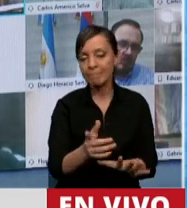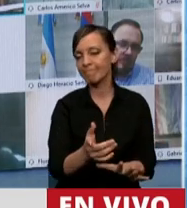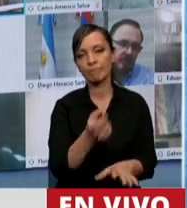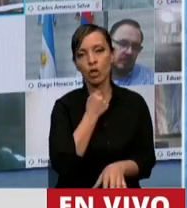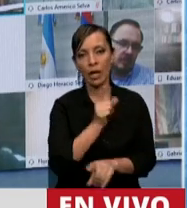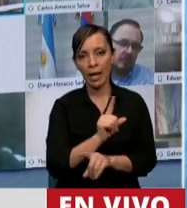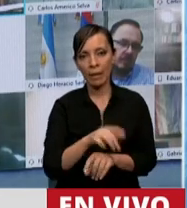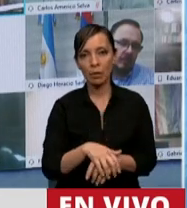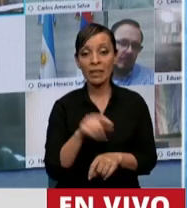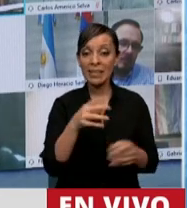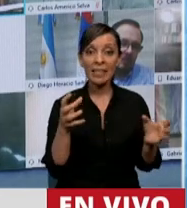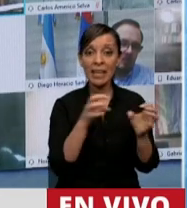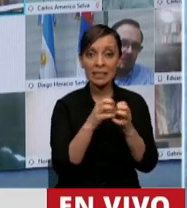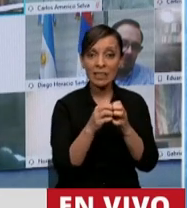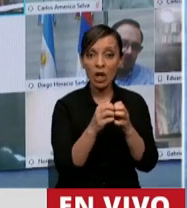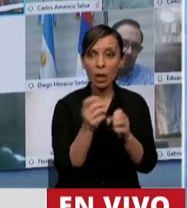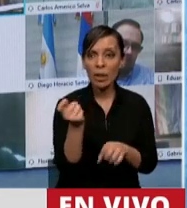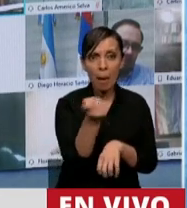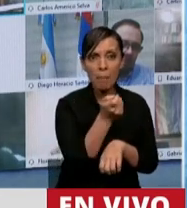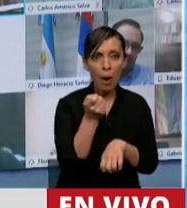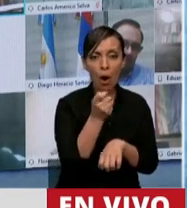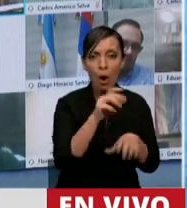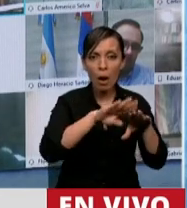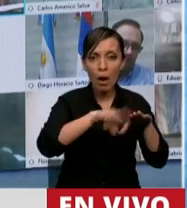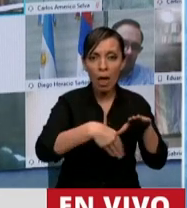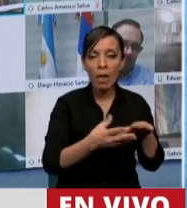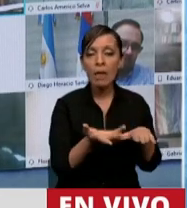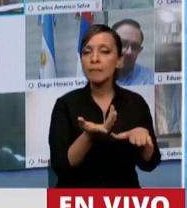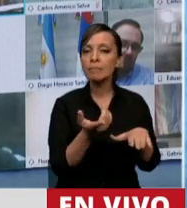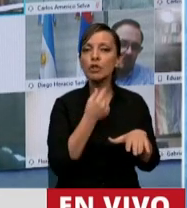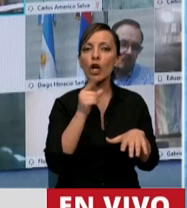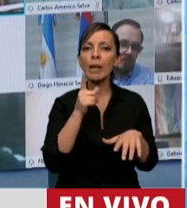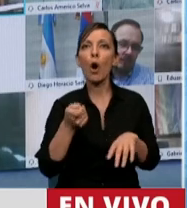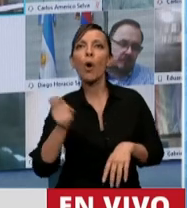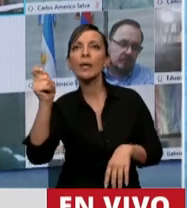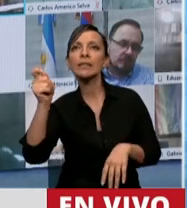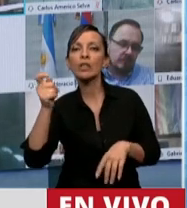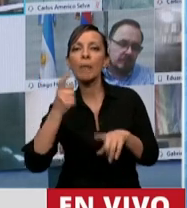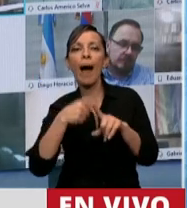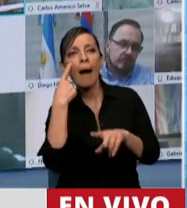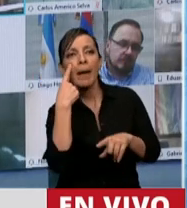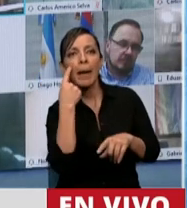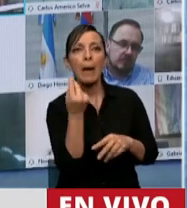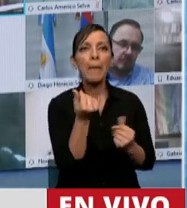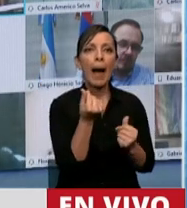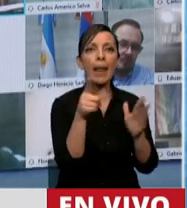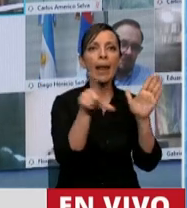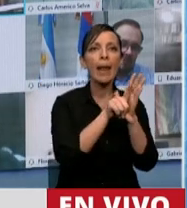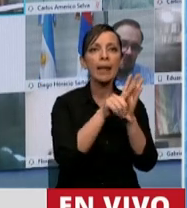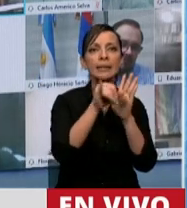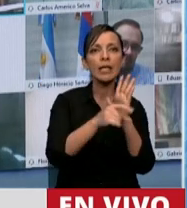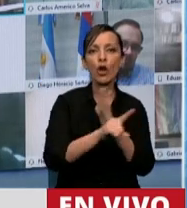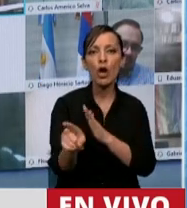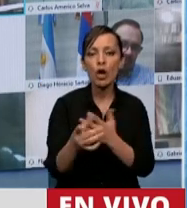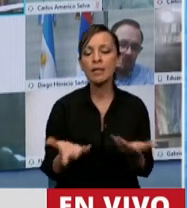que esta sesión en minoría termine en una discusión judicial sobre su validez. Porque